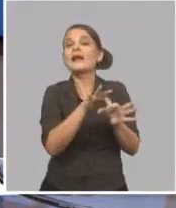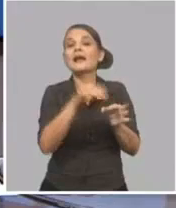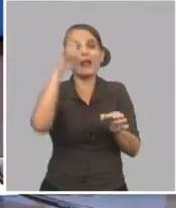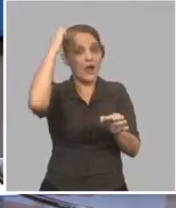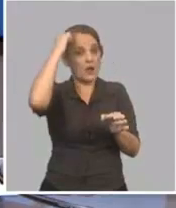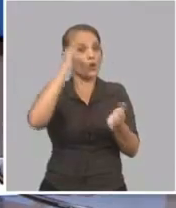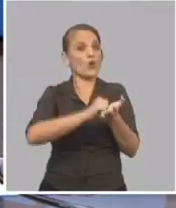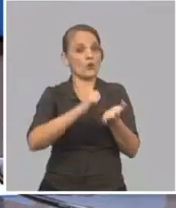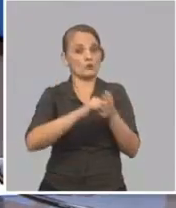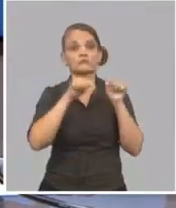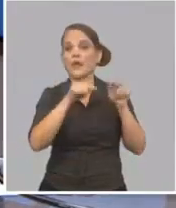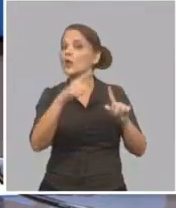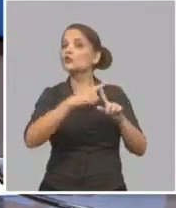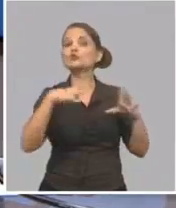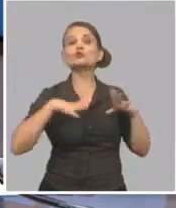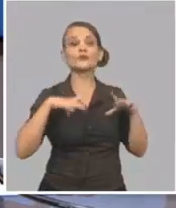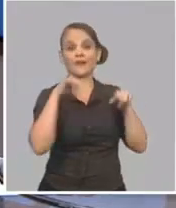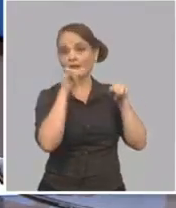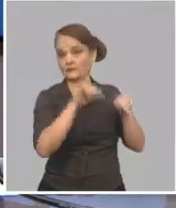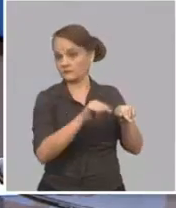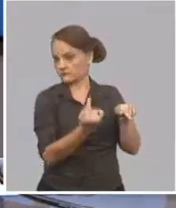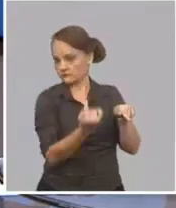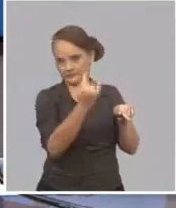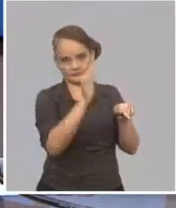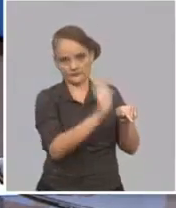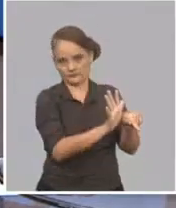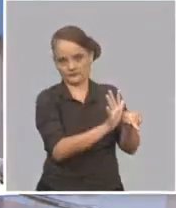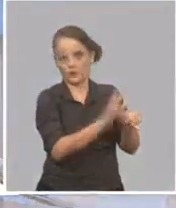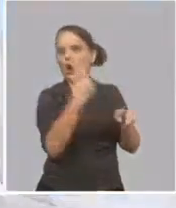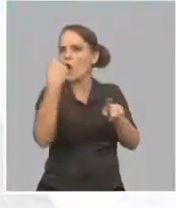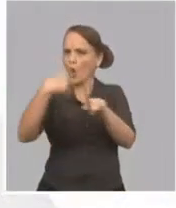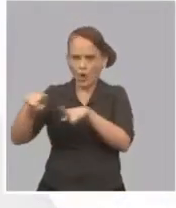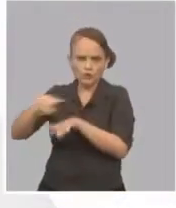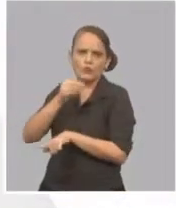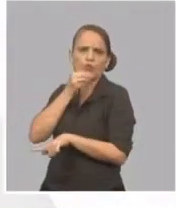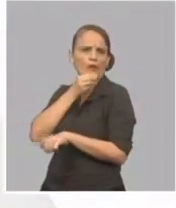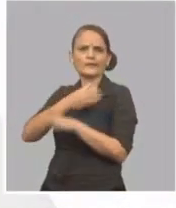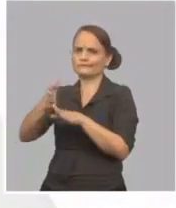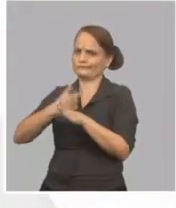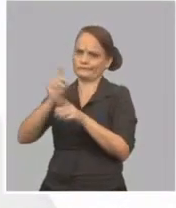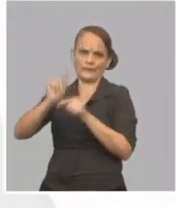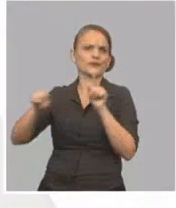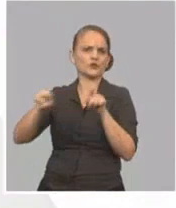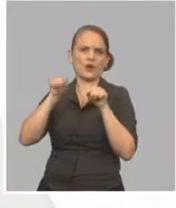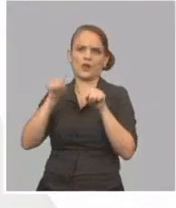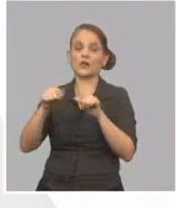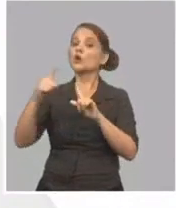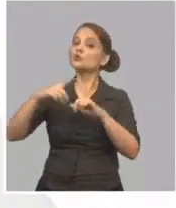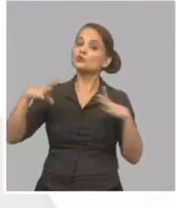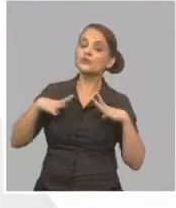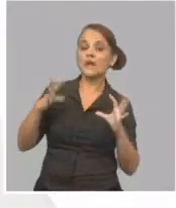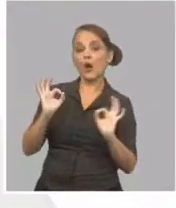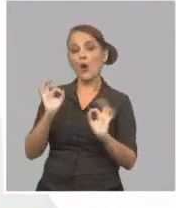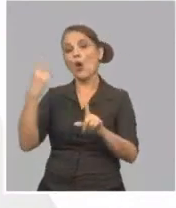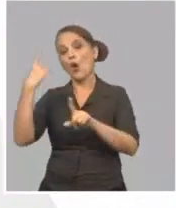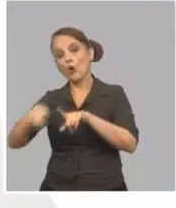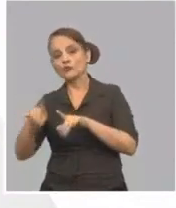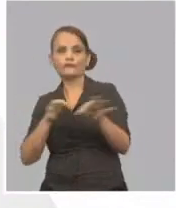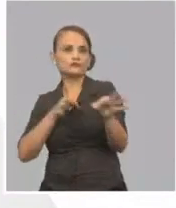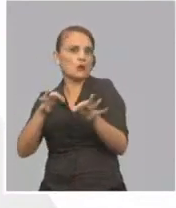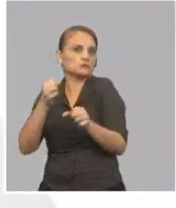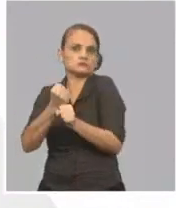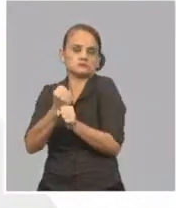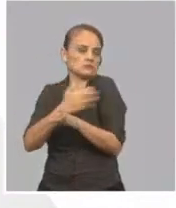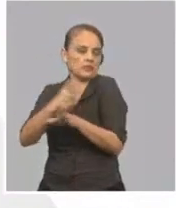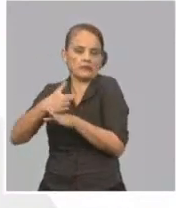está en fase de transmisión autónoma y, por tanto, en este destino no podemos permitir que esto